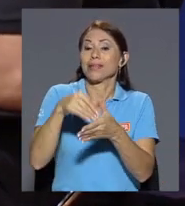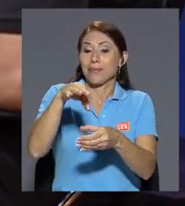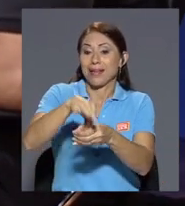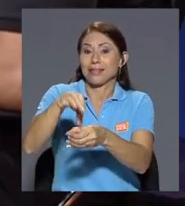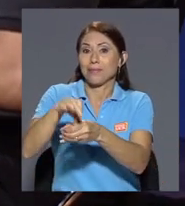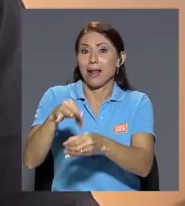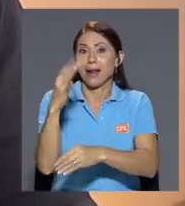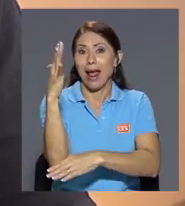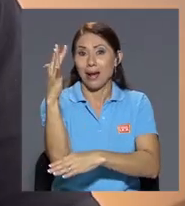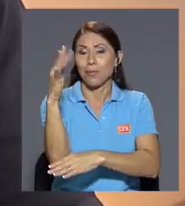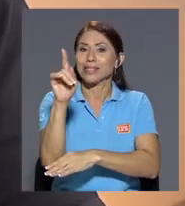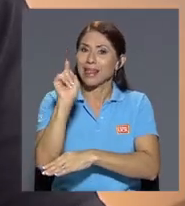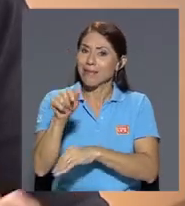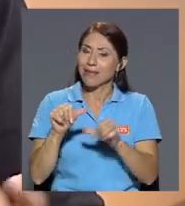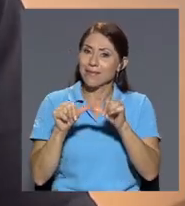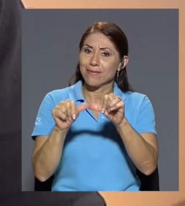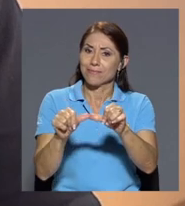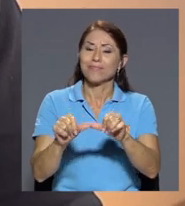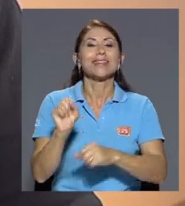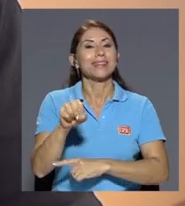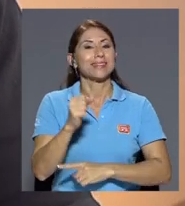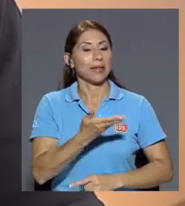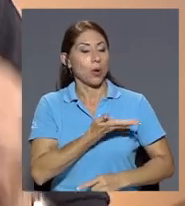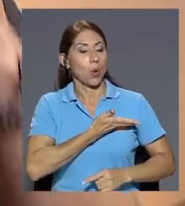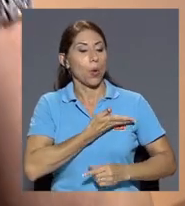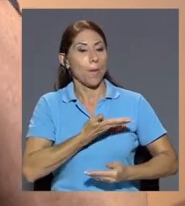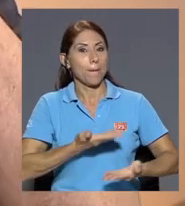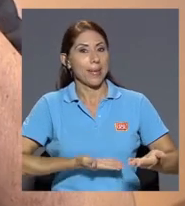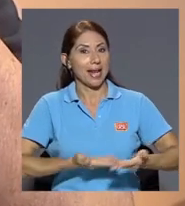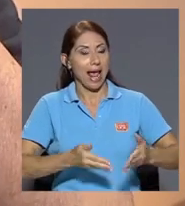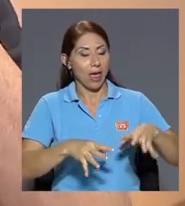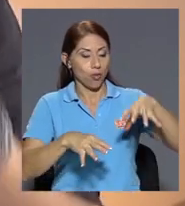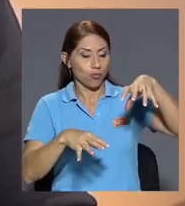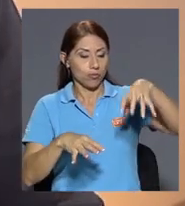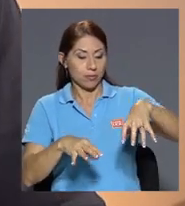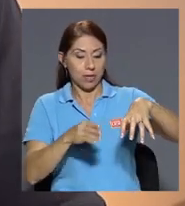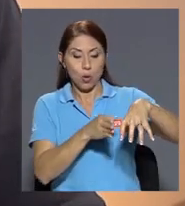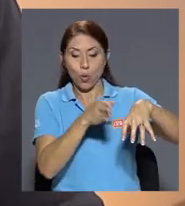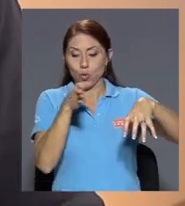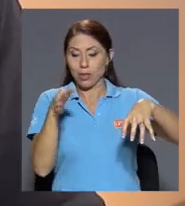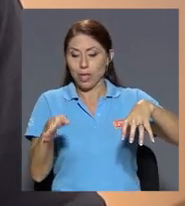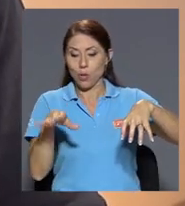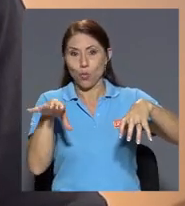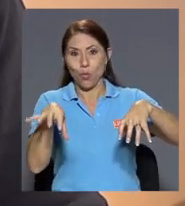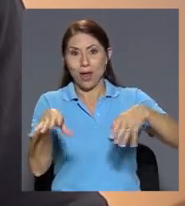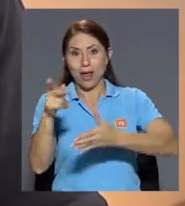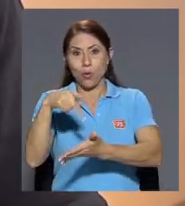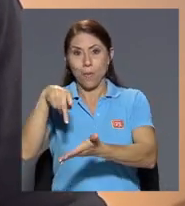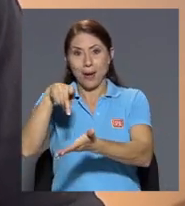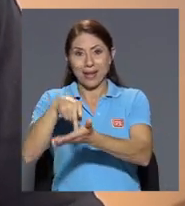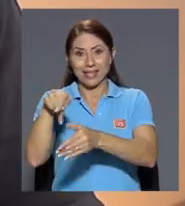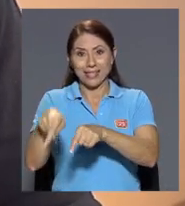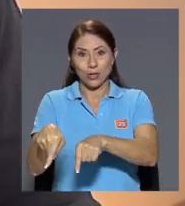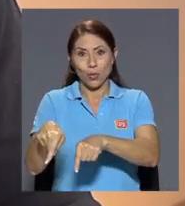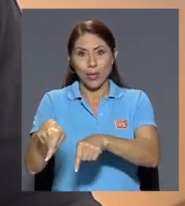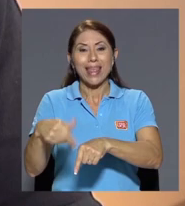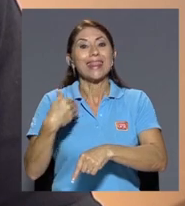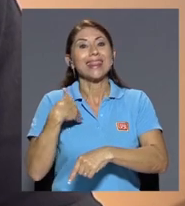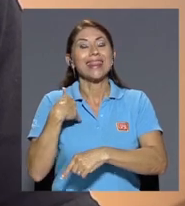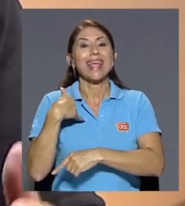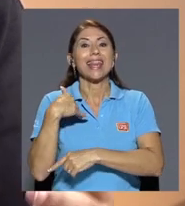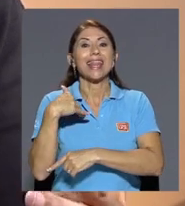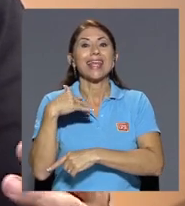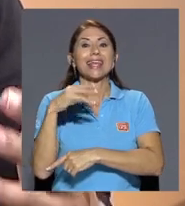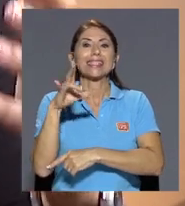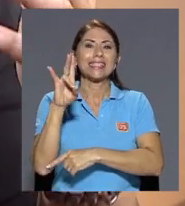por ejemplo bueno contigo al mercado existe ese parquecito que tiene alrededor de 7 árboles de almendros de 70 metros de